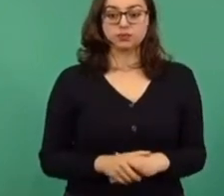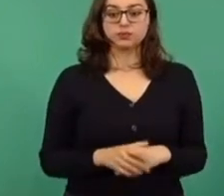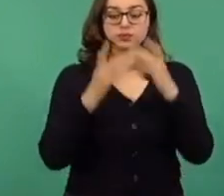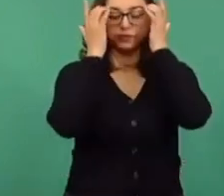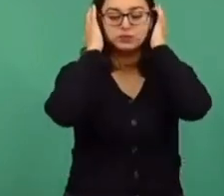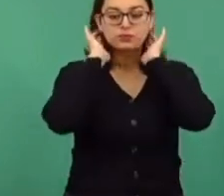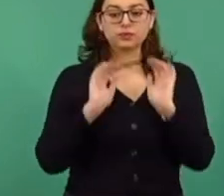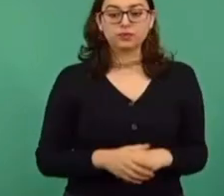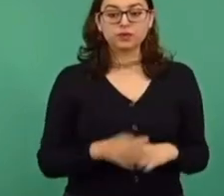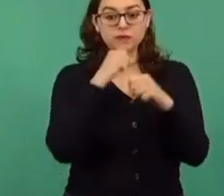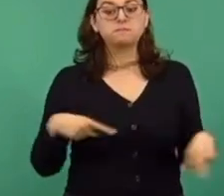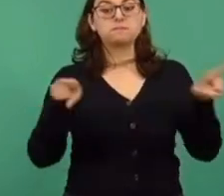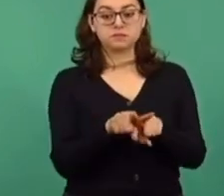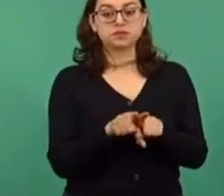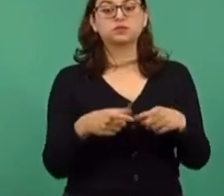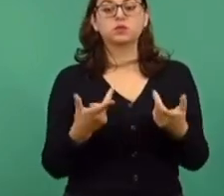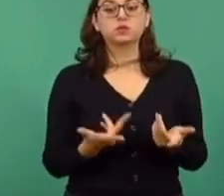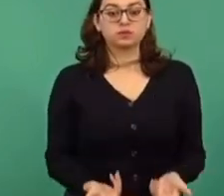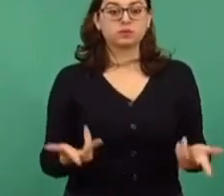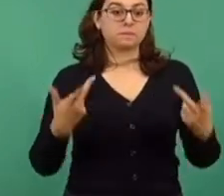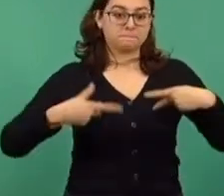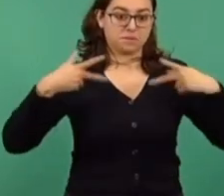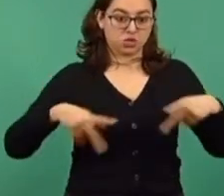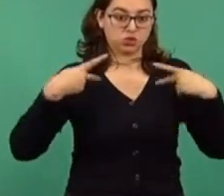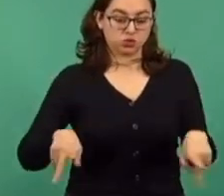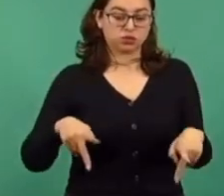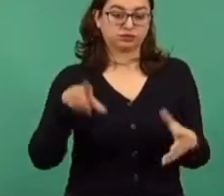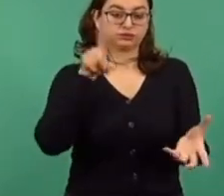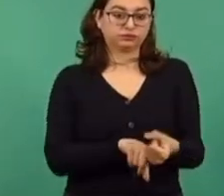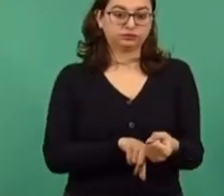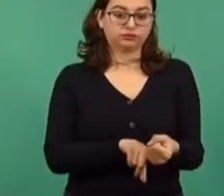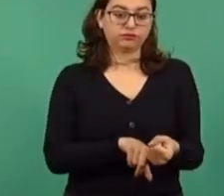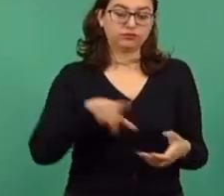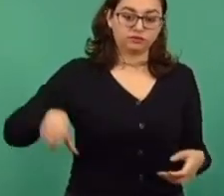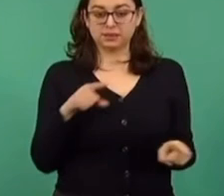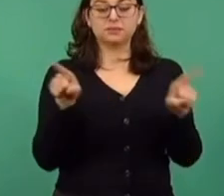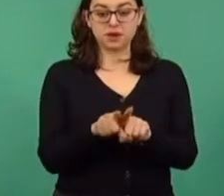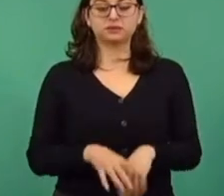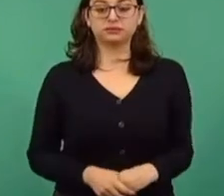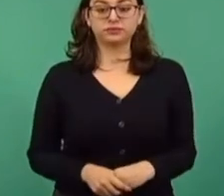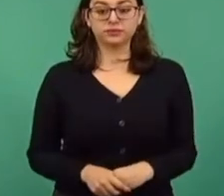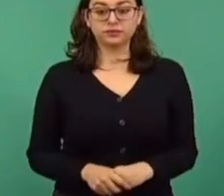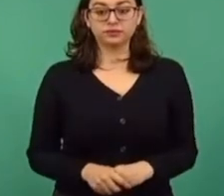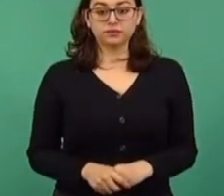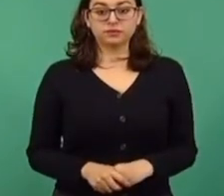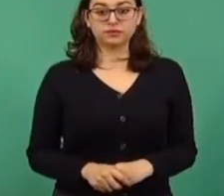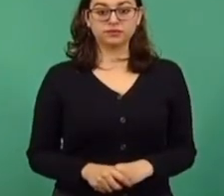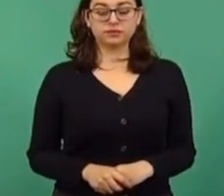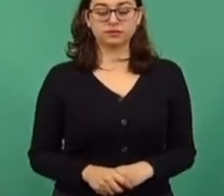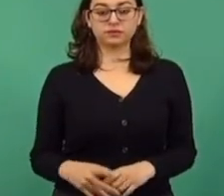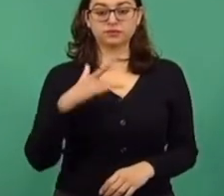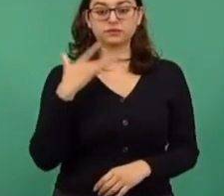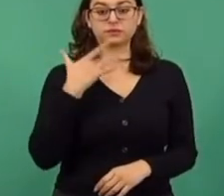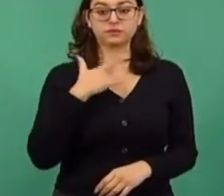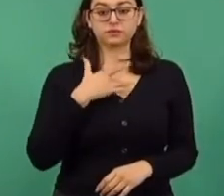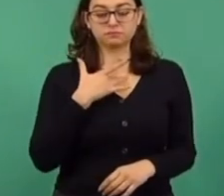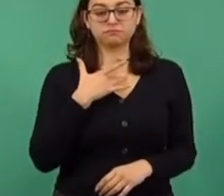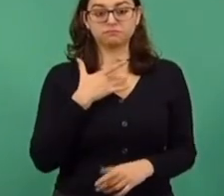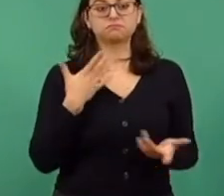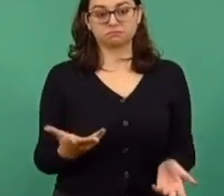van a poder tener sus sueldos todos los trabajadores al servicio del Estado. Se está considerando ya